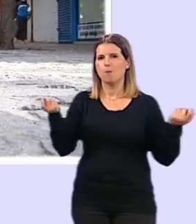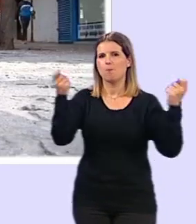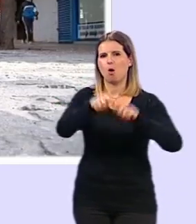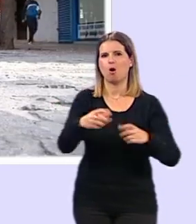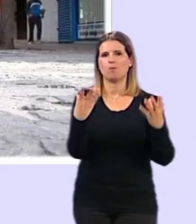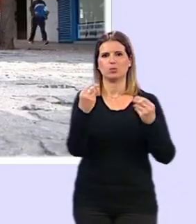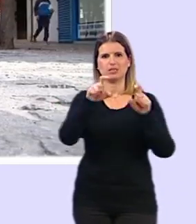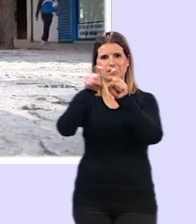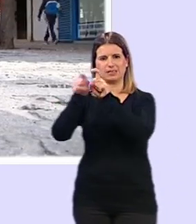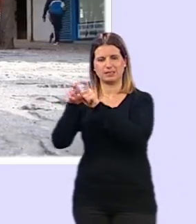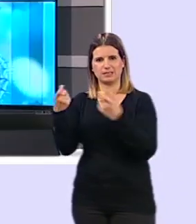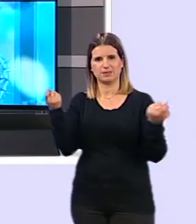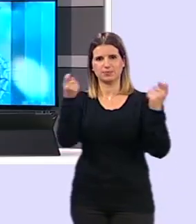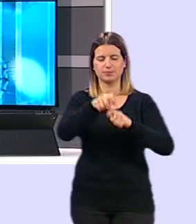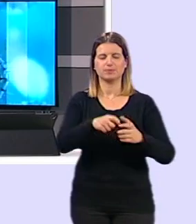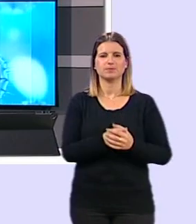empresas.